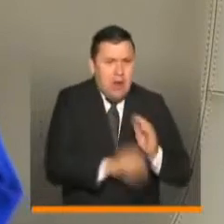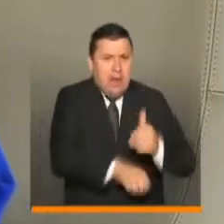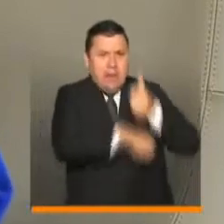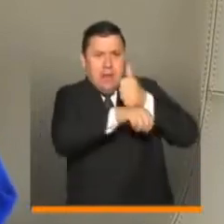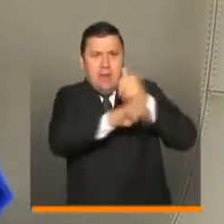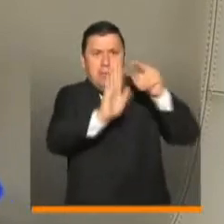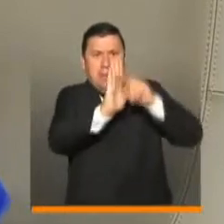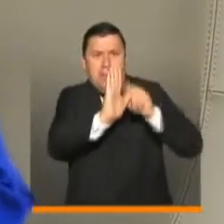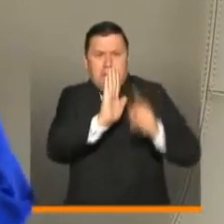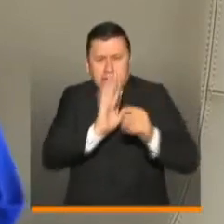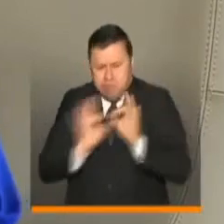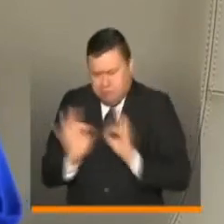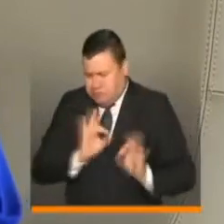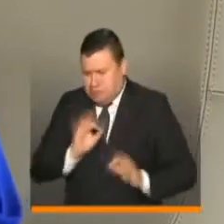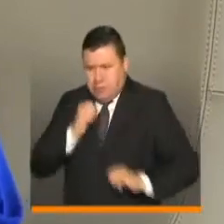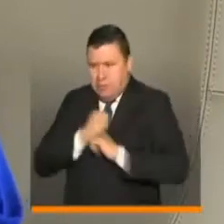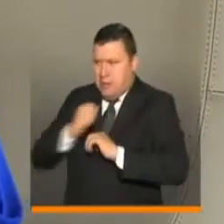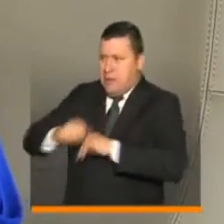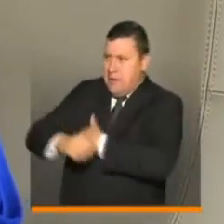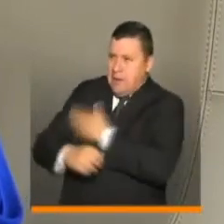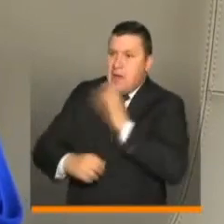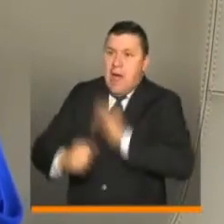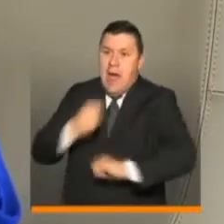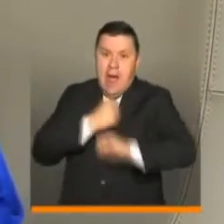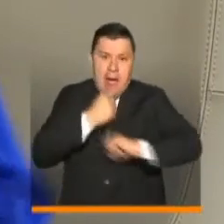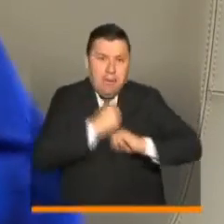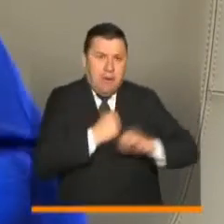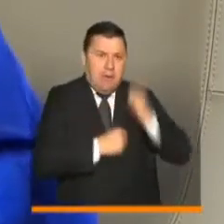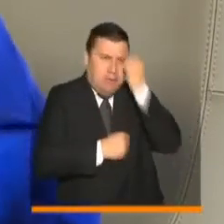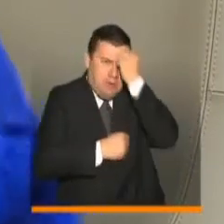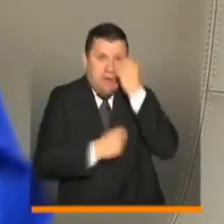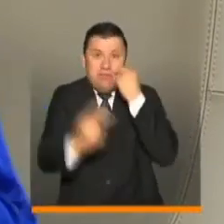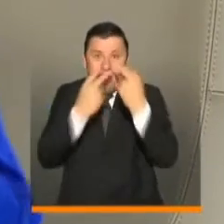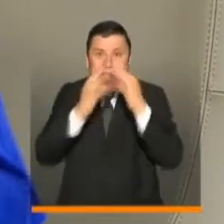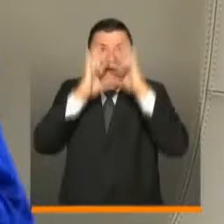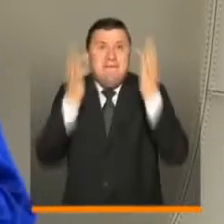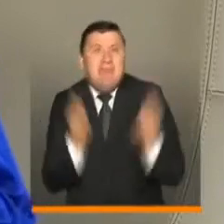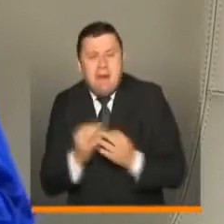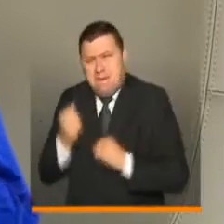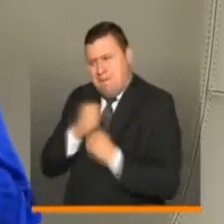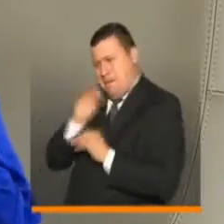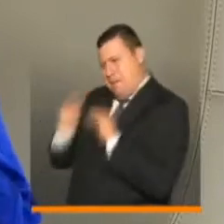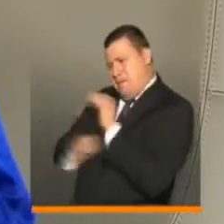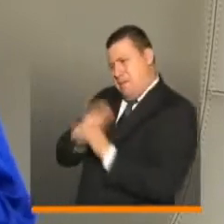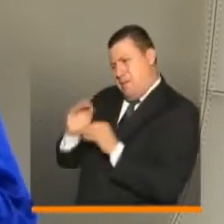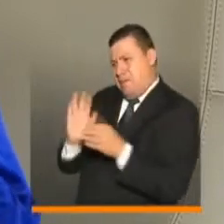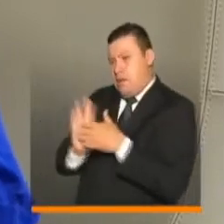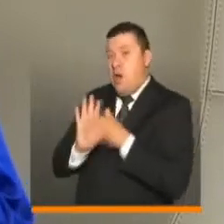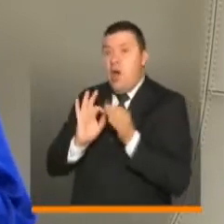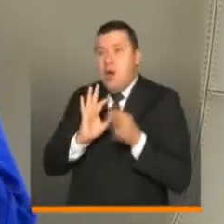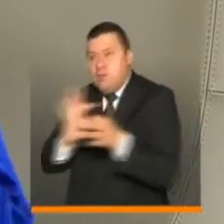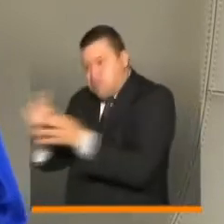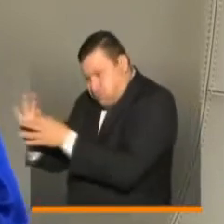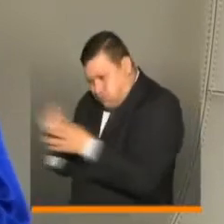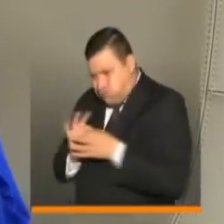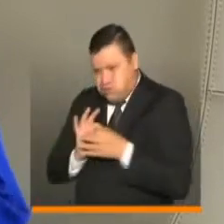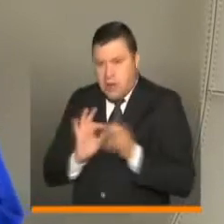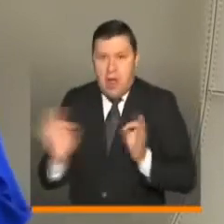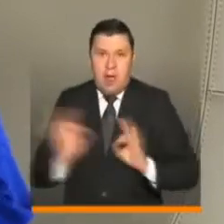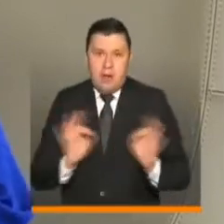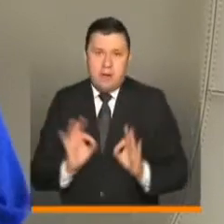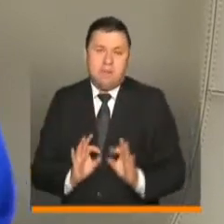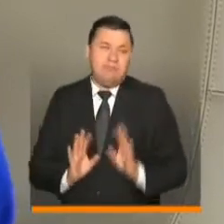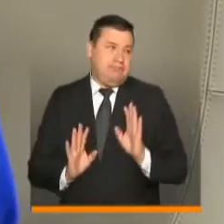directivos. Allí todo el apoyo lo necesitamos de quien nos está viendo, nos siguen las familias, hagamos esto en equipo y nos estamos preparando.